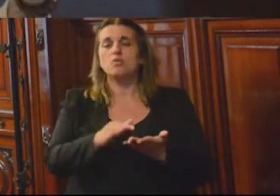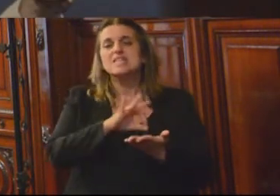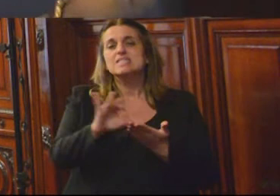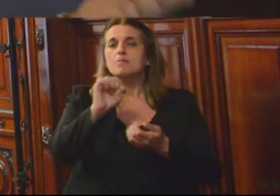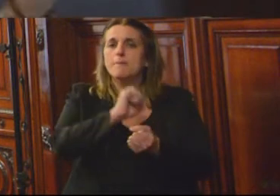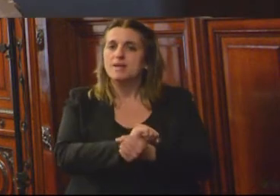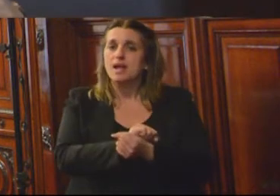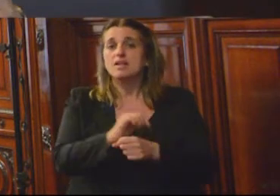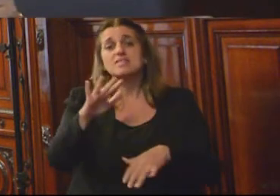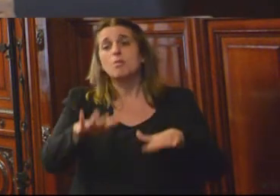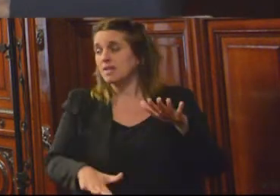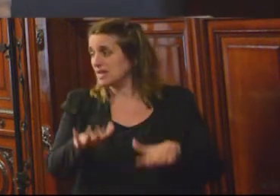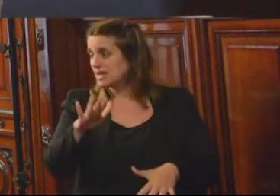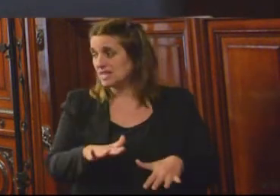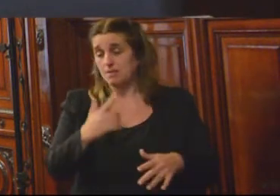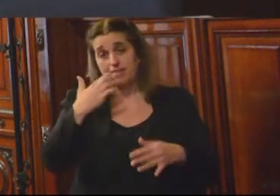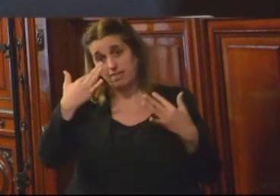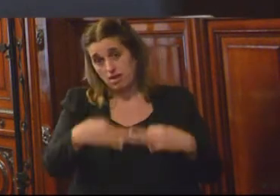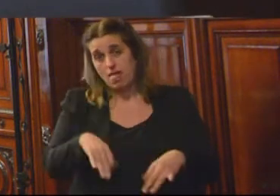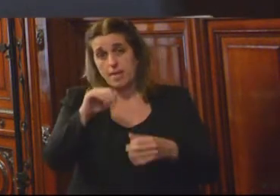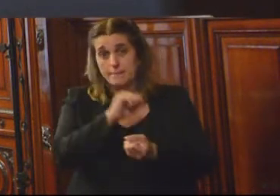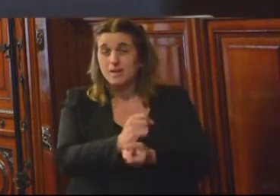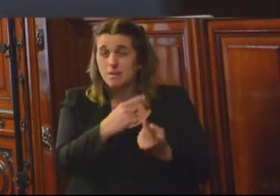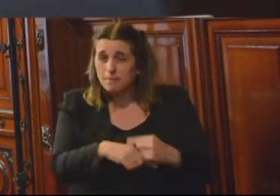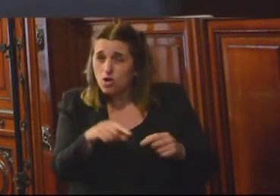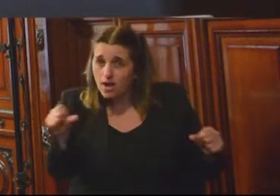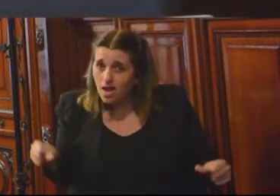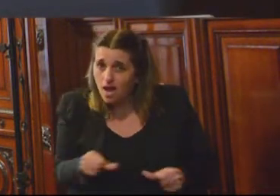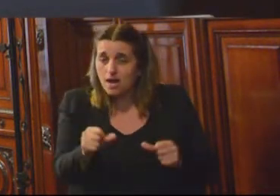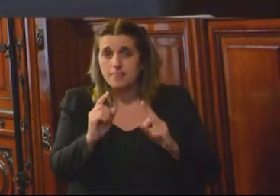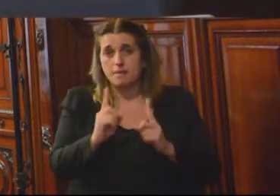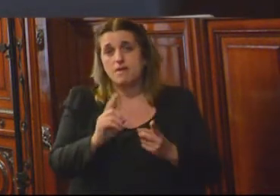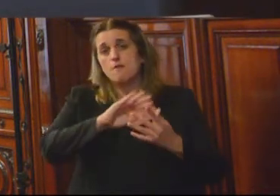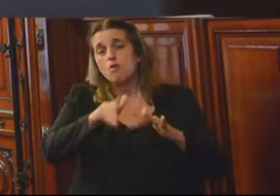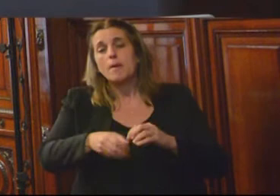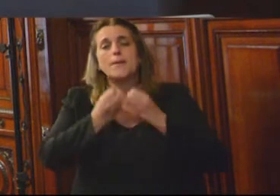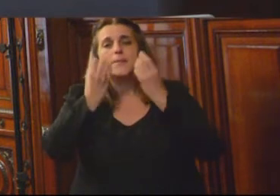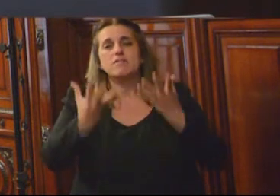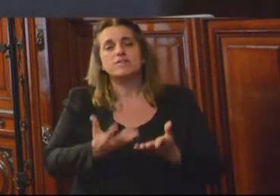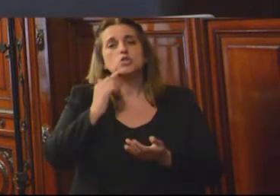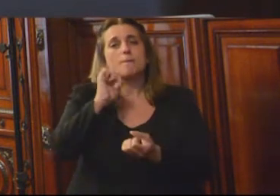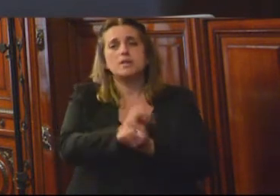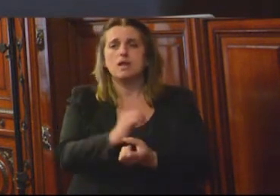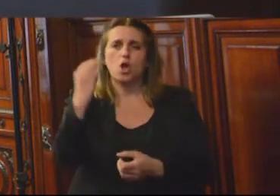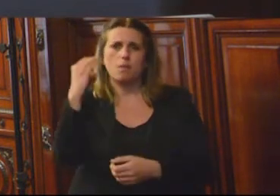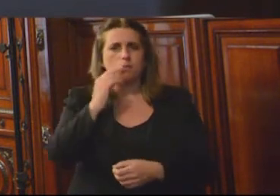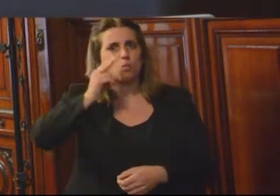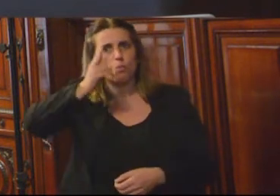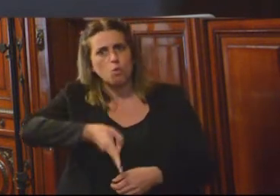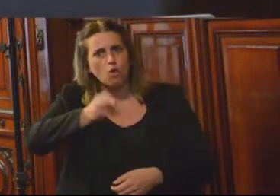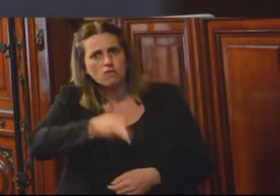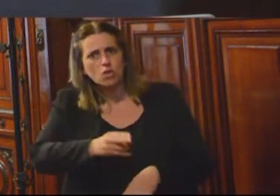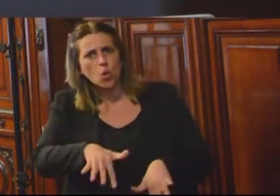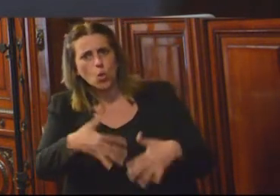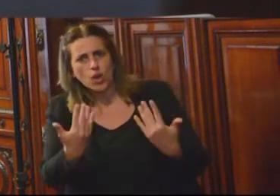consideren alternativas a la penalización, pero también que se apliquen subrogados penales, beneficios penales que en Colombia están prohibidos para cualquier